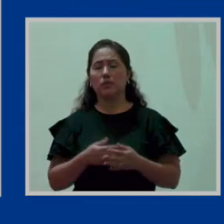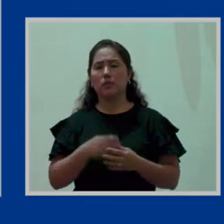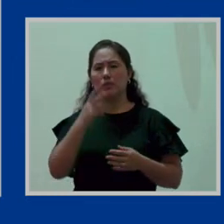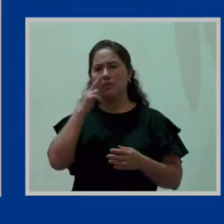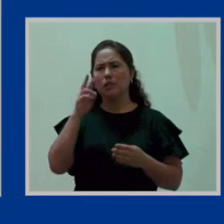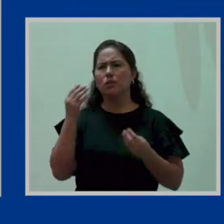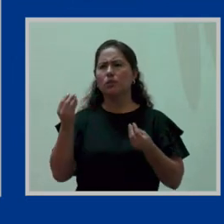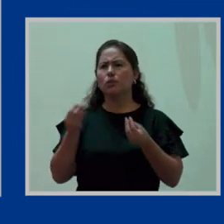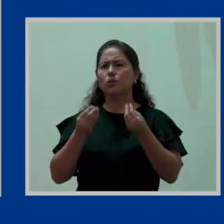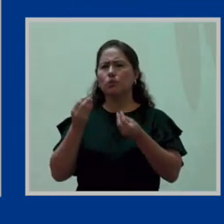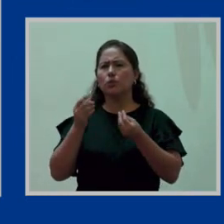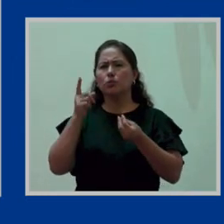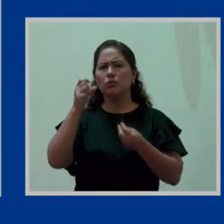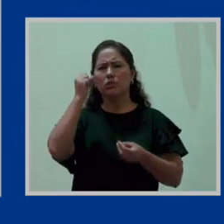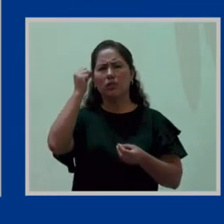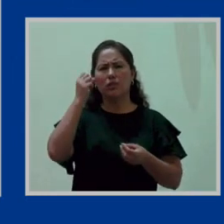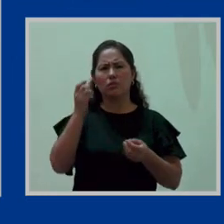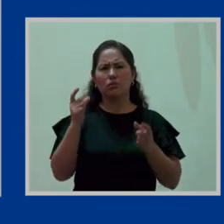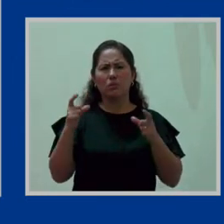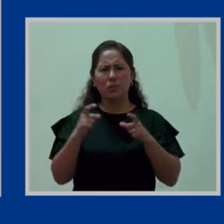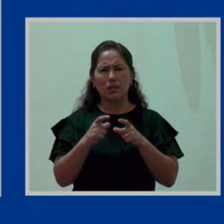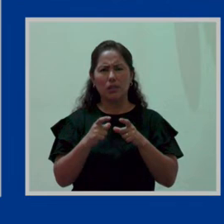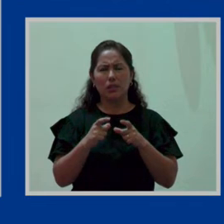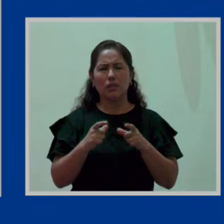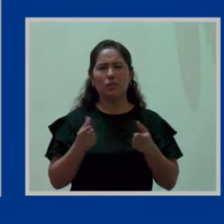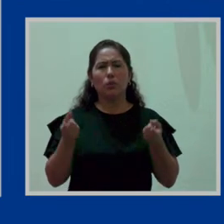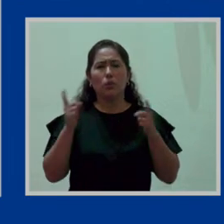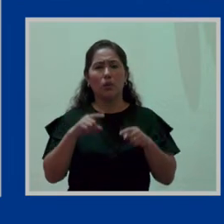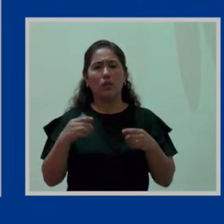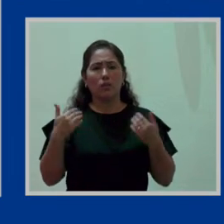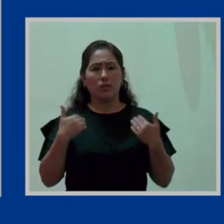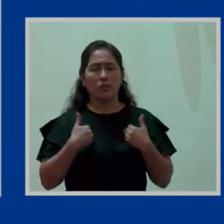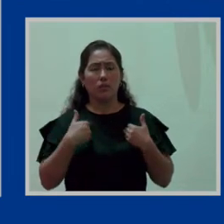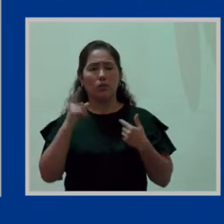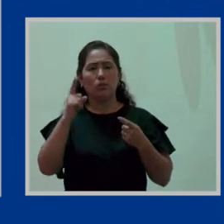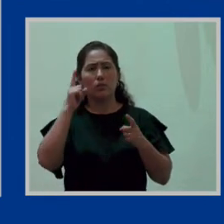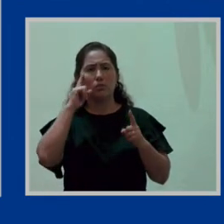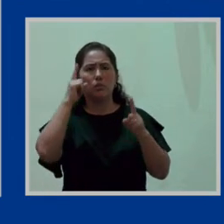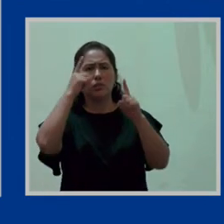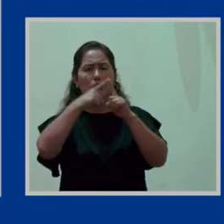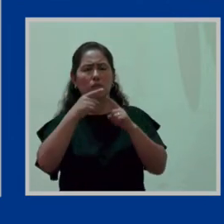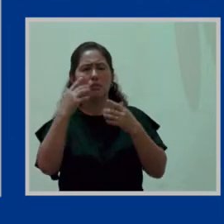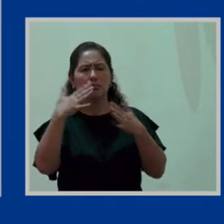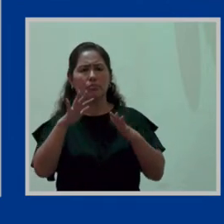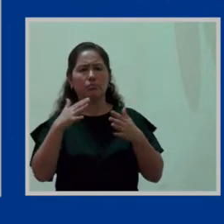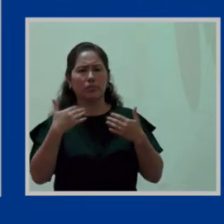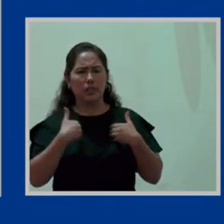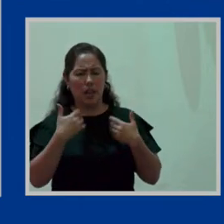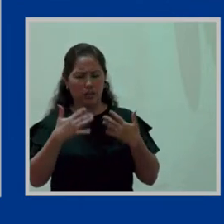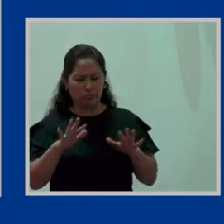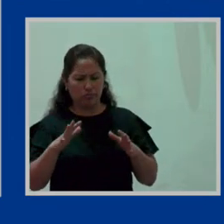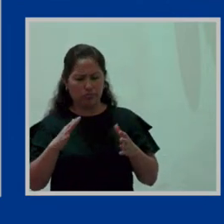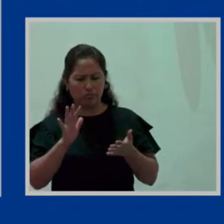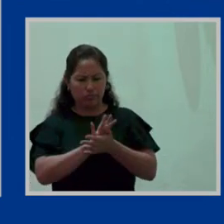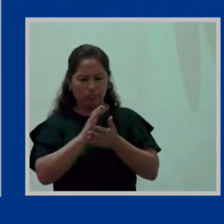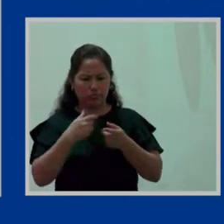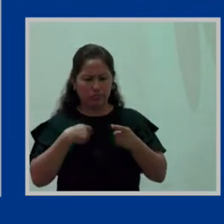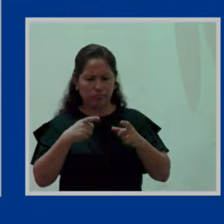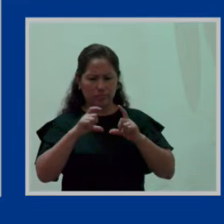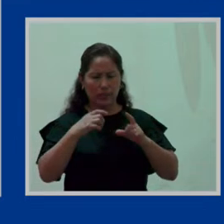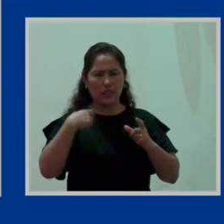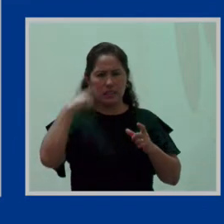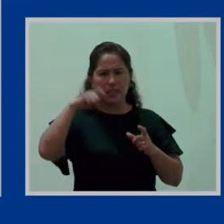un derecho tan pequeñito, cuando tiene una visión sistémica en donde responde a una